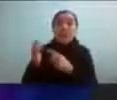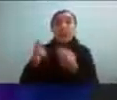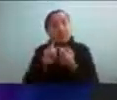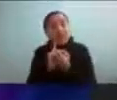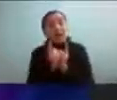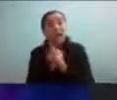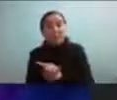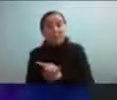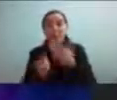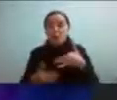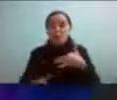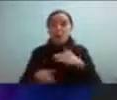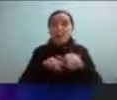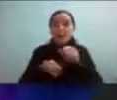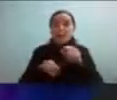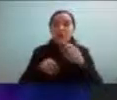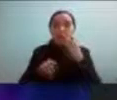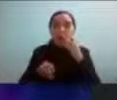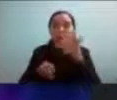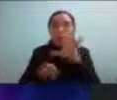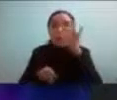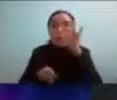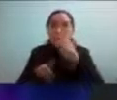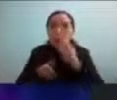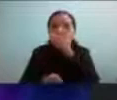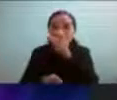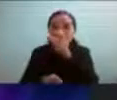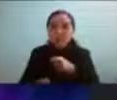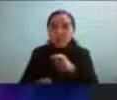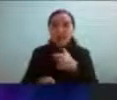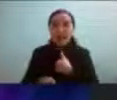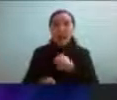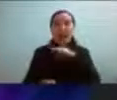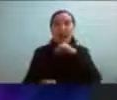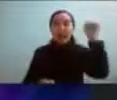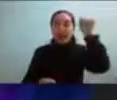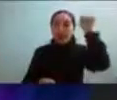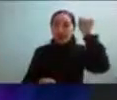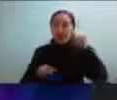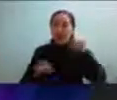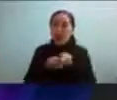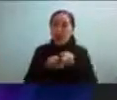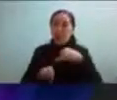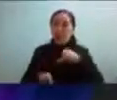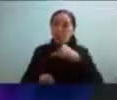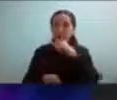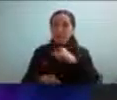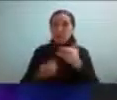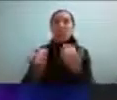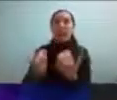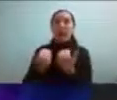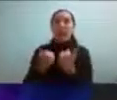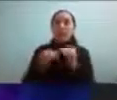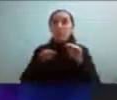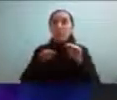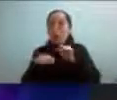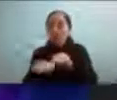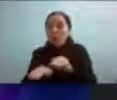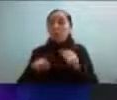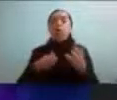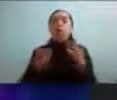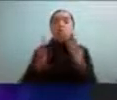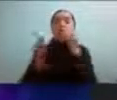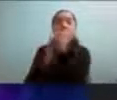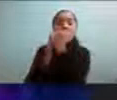otras personas en el espectro autista digamos genera que a su vez pueda tener muchas fuentes de apoyo puedan generar proyectos puedan tener digamos